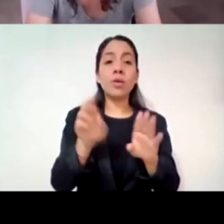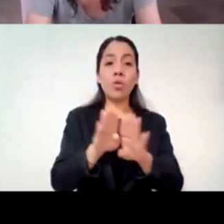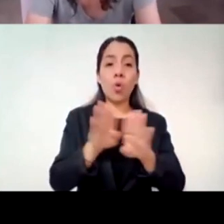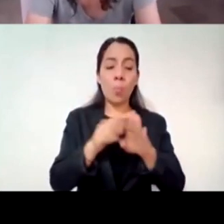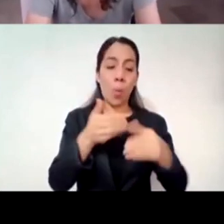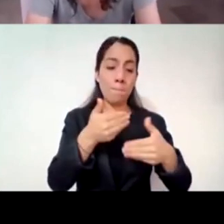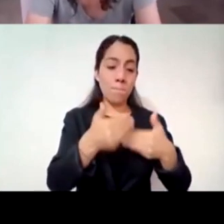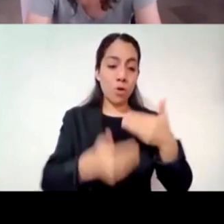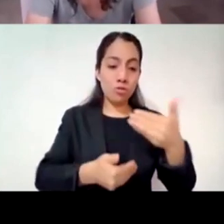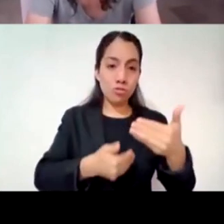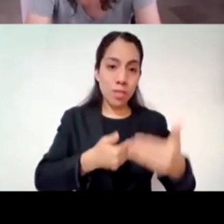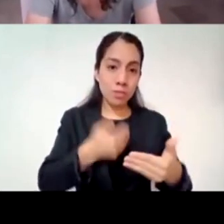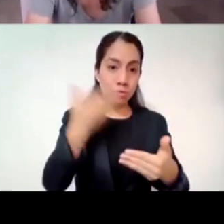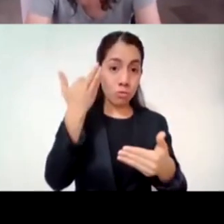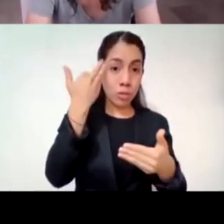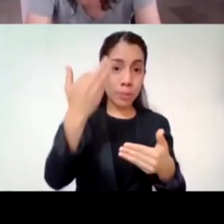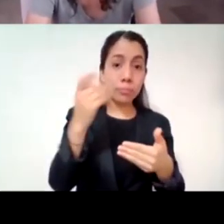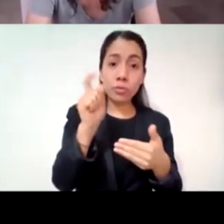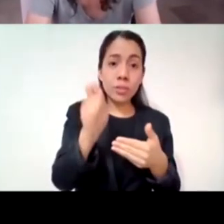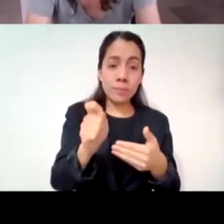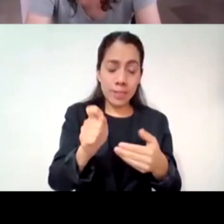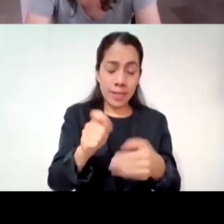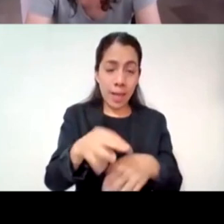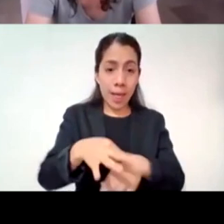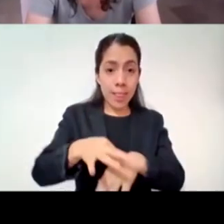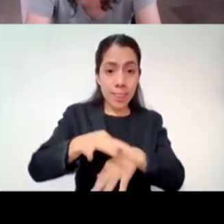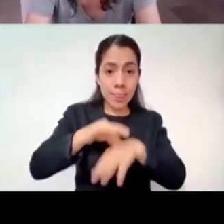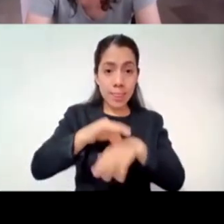modos quizás y no en el ánimo de